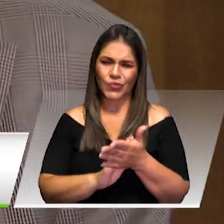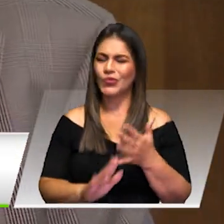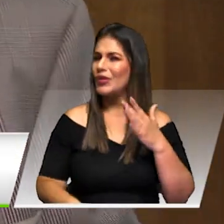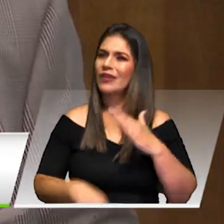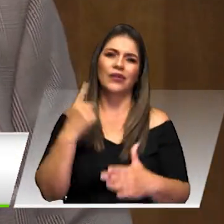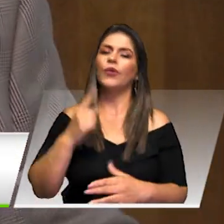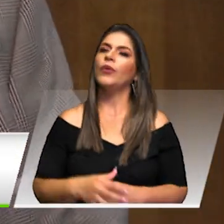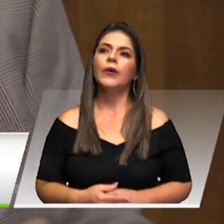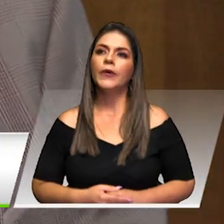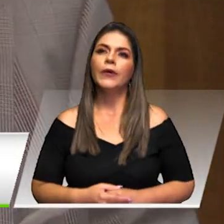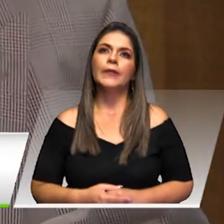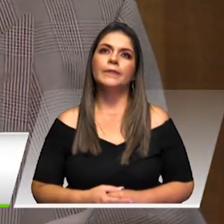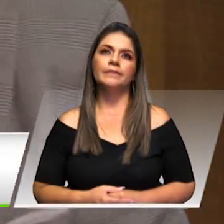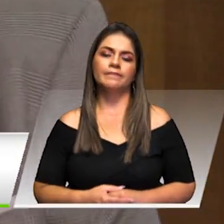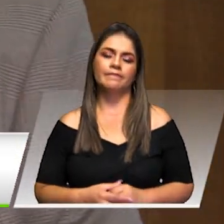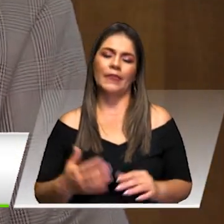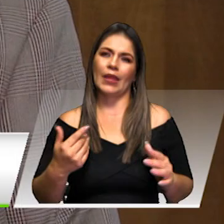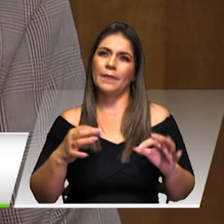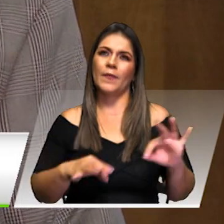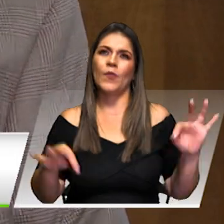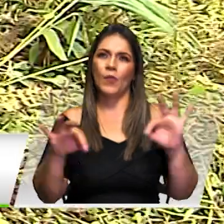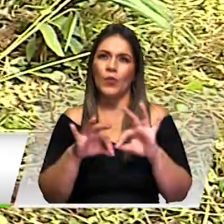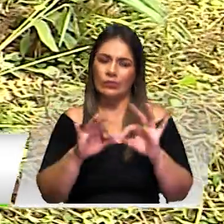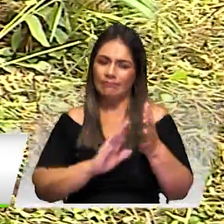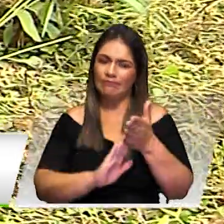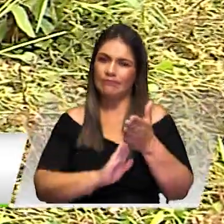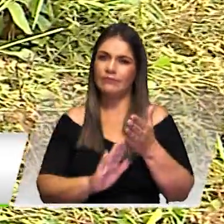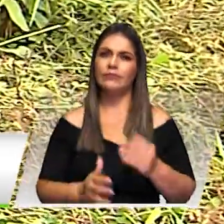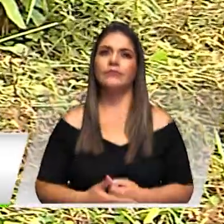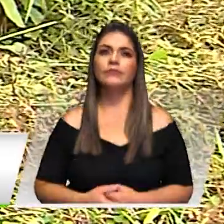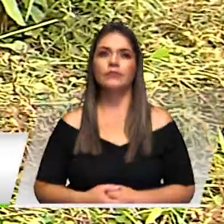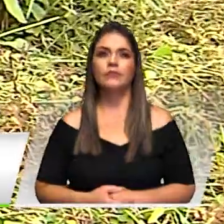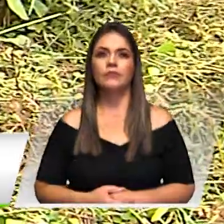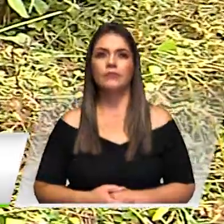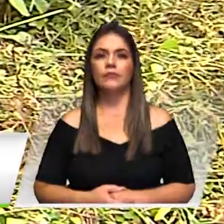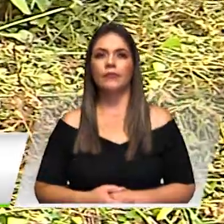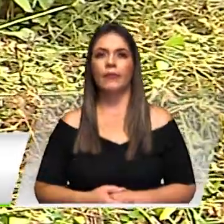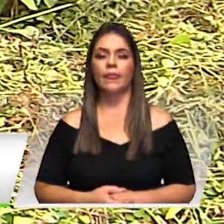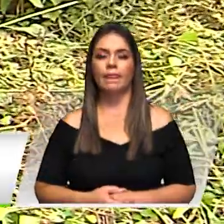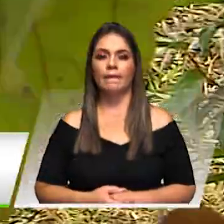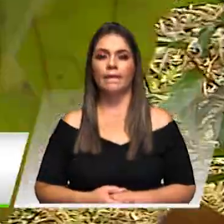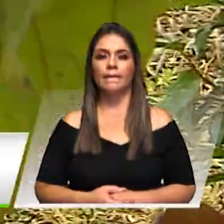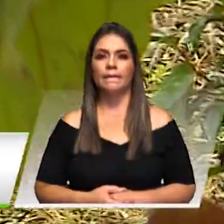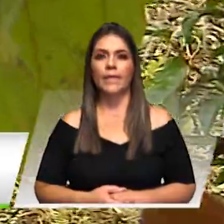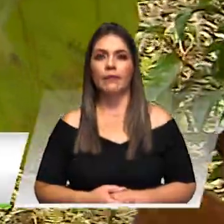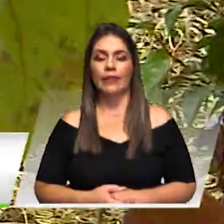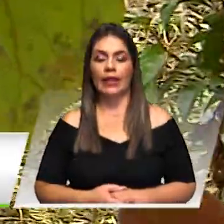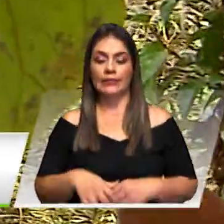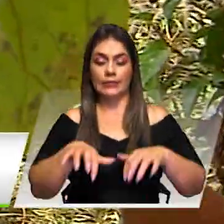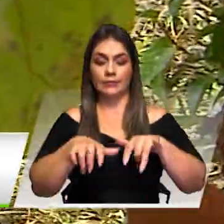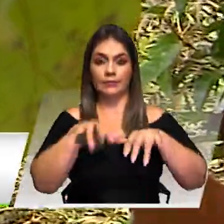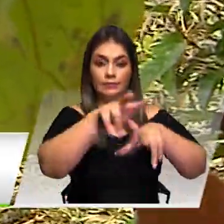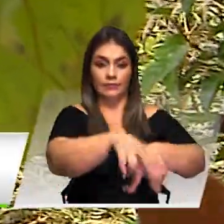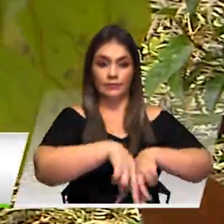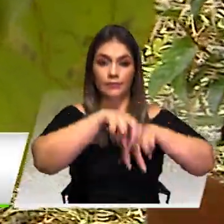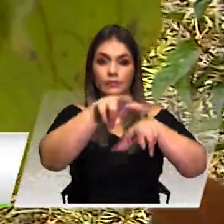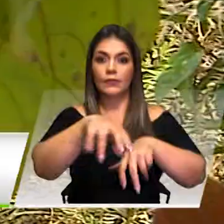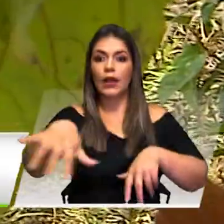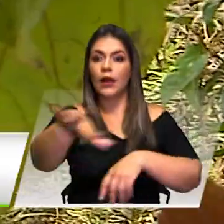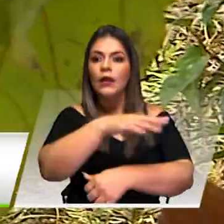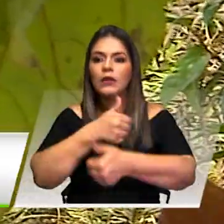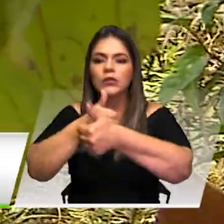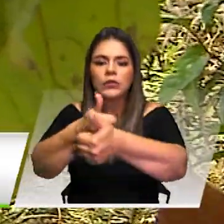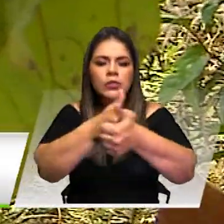sí pueden ser evitados y la idea es evitar esos pasos. La Secretaría de Agricultura ofrecerá asesoría y acompañamiento a los pequeños